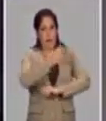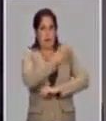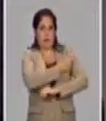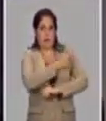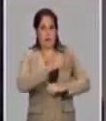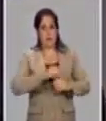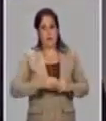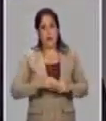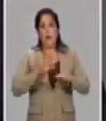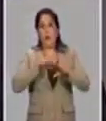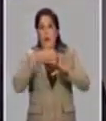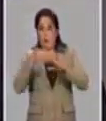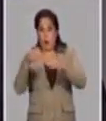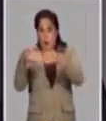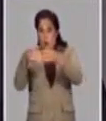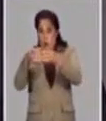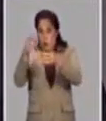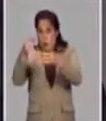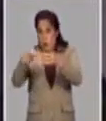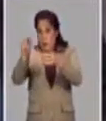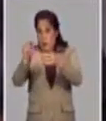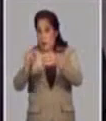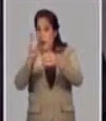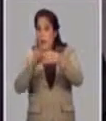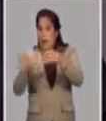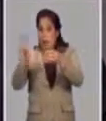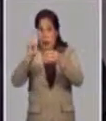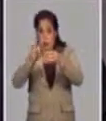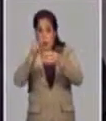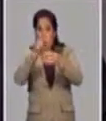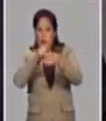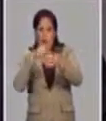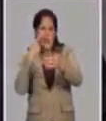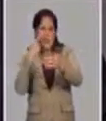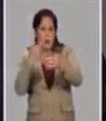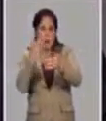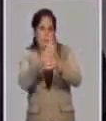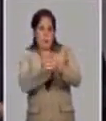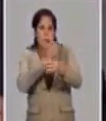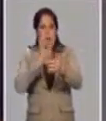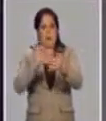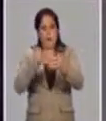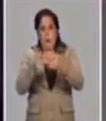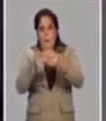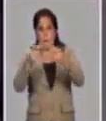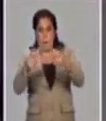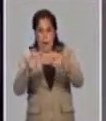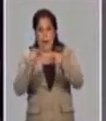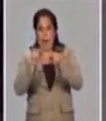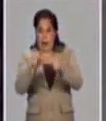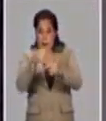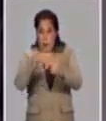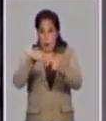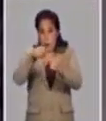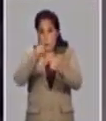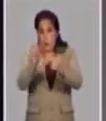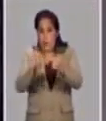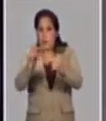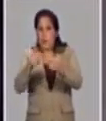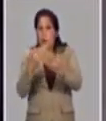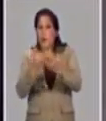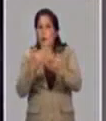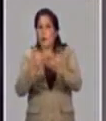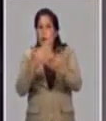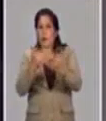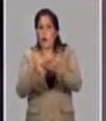candidato vacunal. Después, el ensayo clínico fase 2 amplía las evidencias de seguridad y nos da la